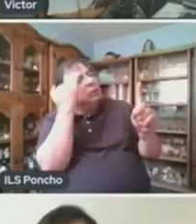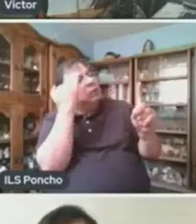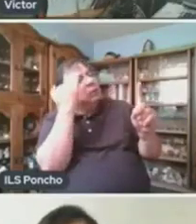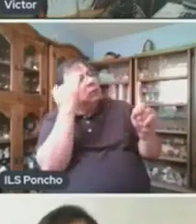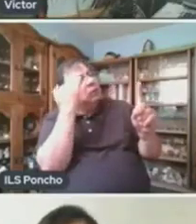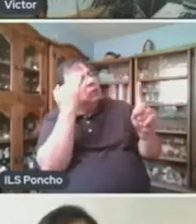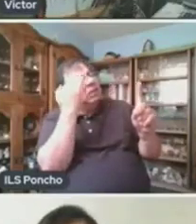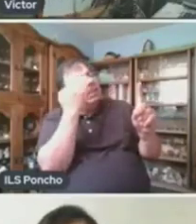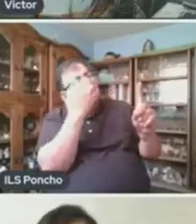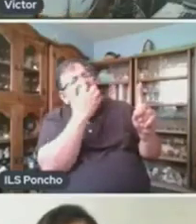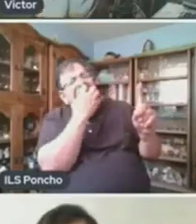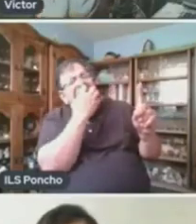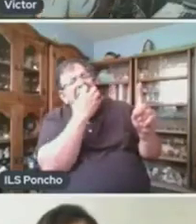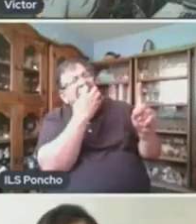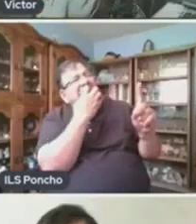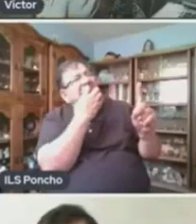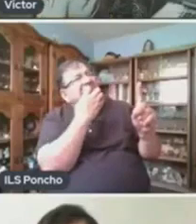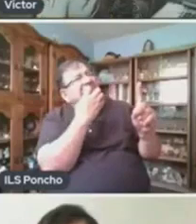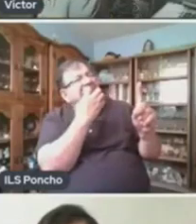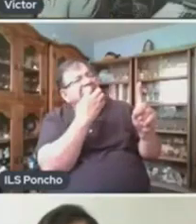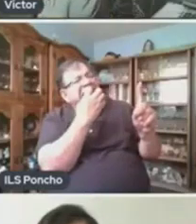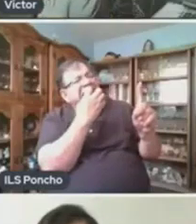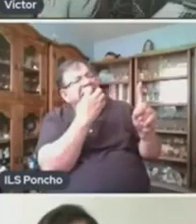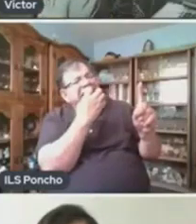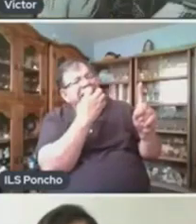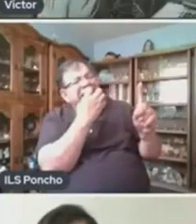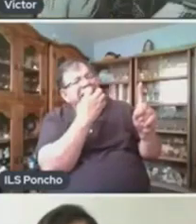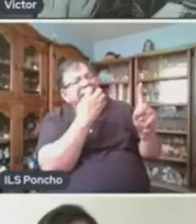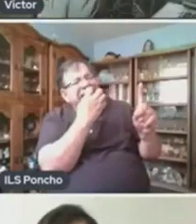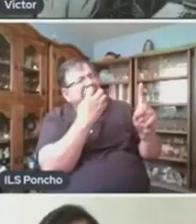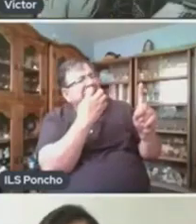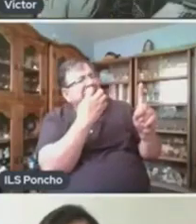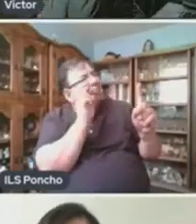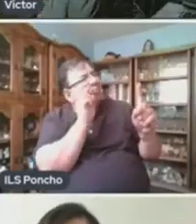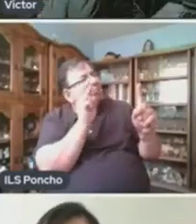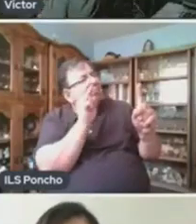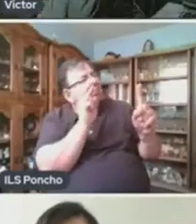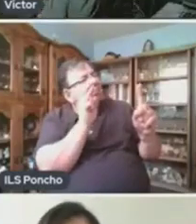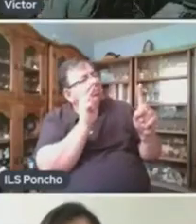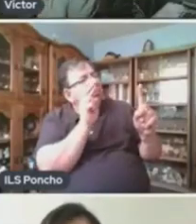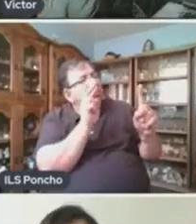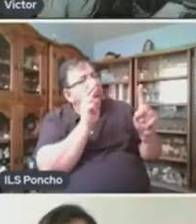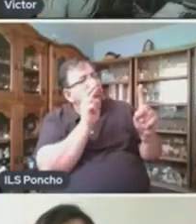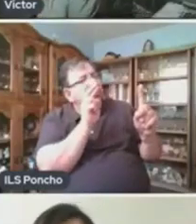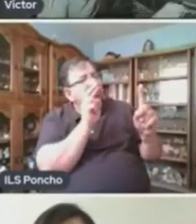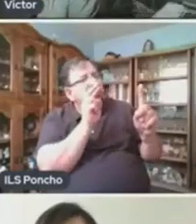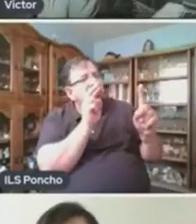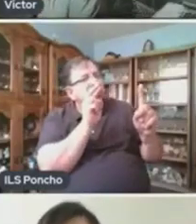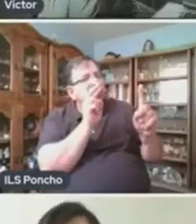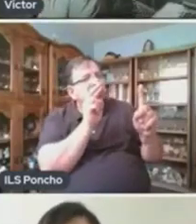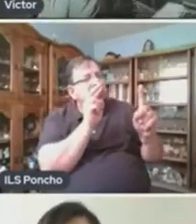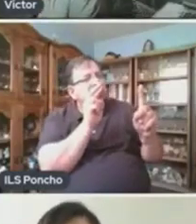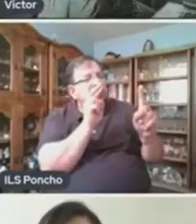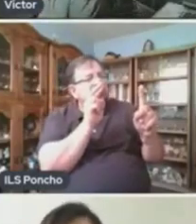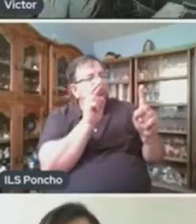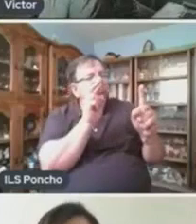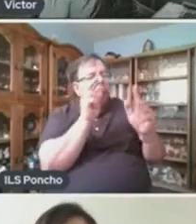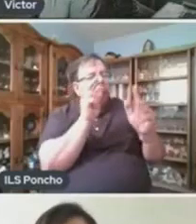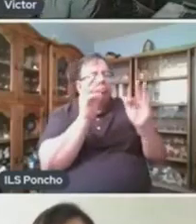Dramática Confrontación Se Serenó